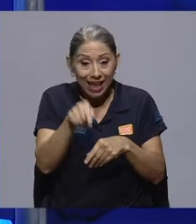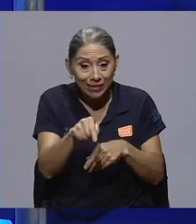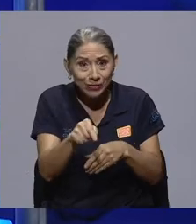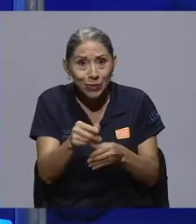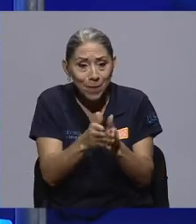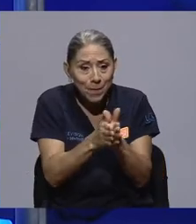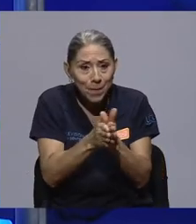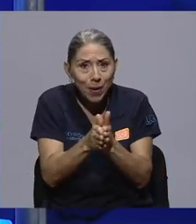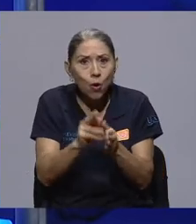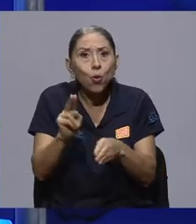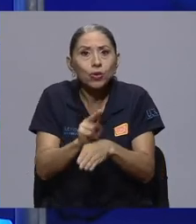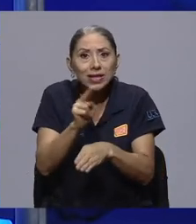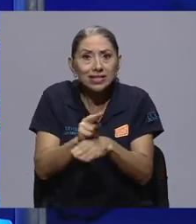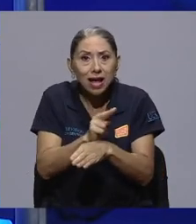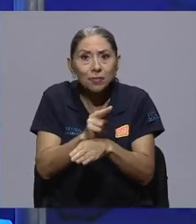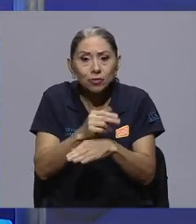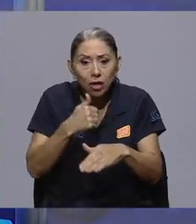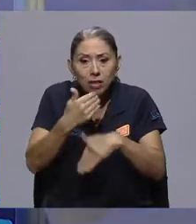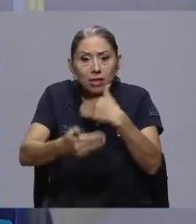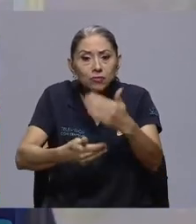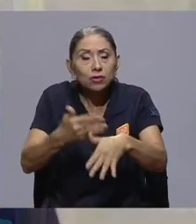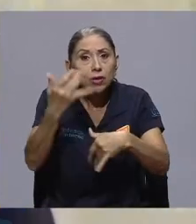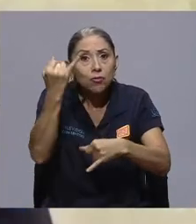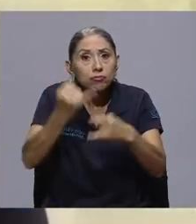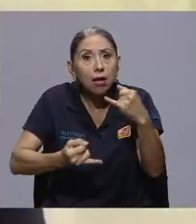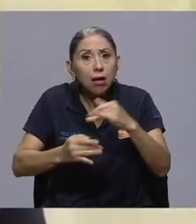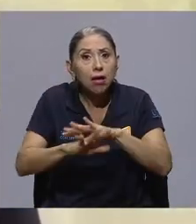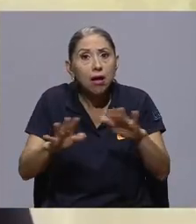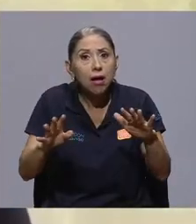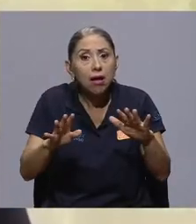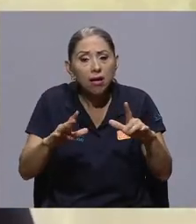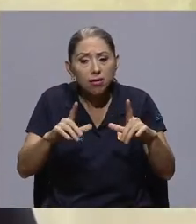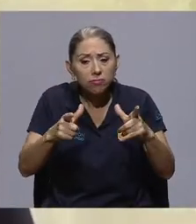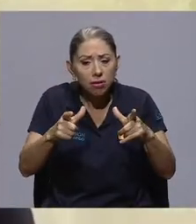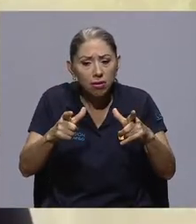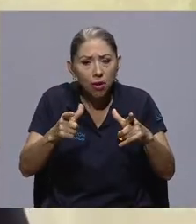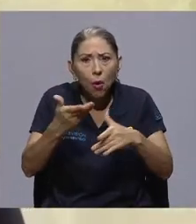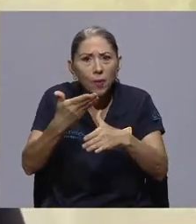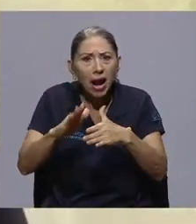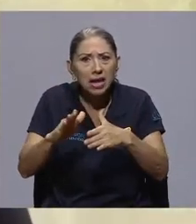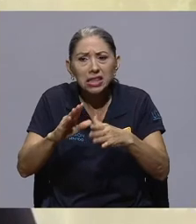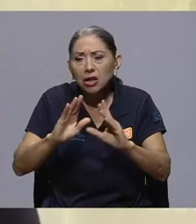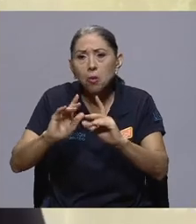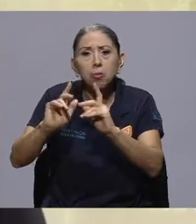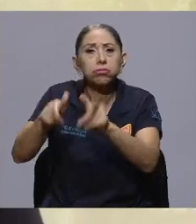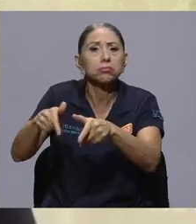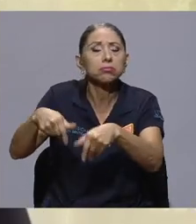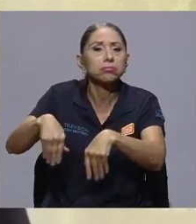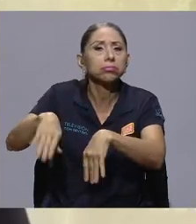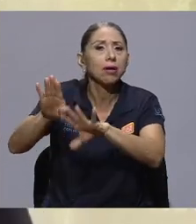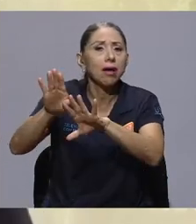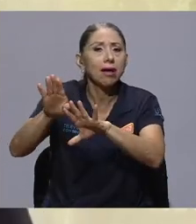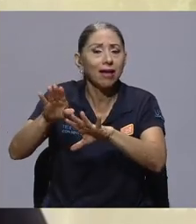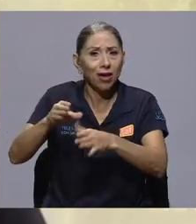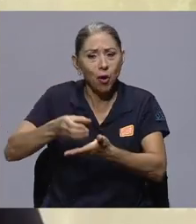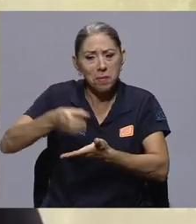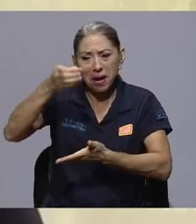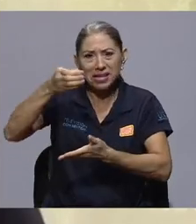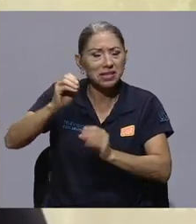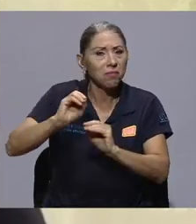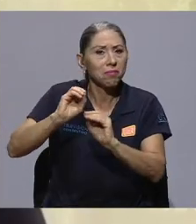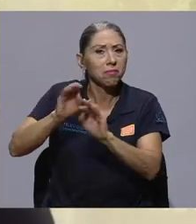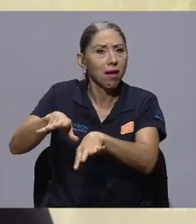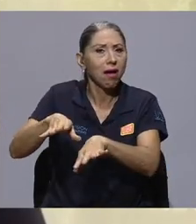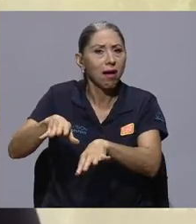luego cuando consumimos el producto, muchas veces descartamos parte de él más el envase, en un lugar donde